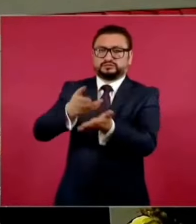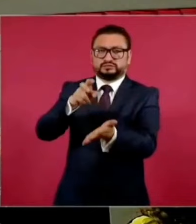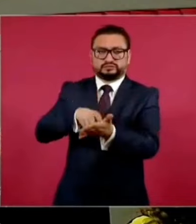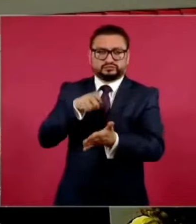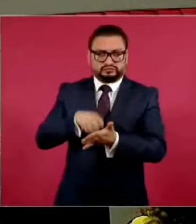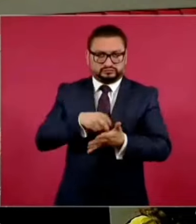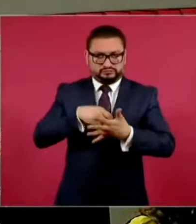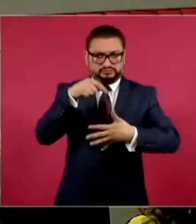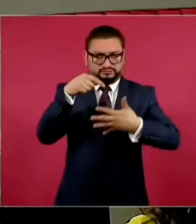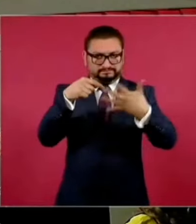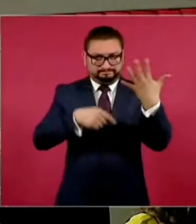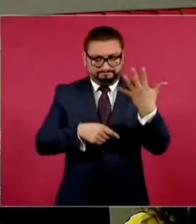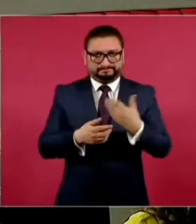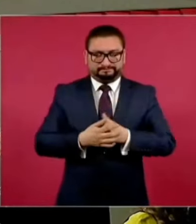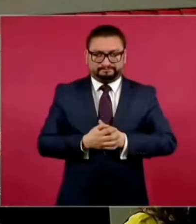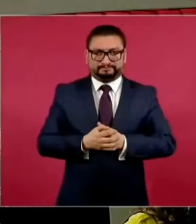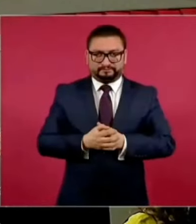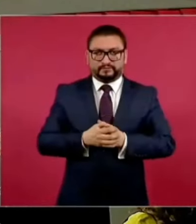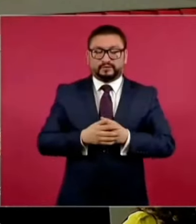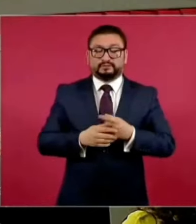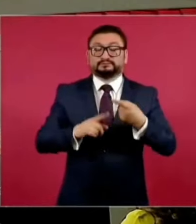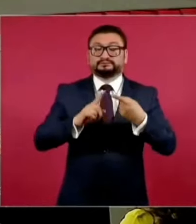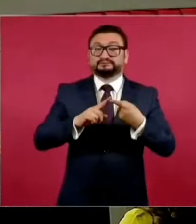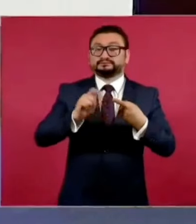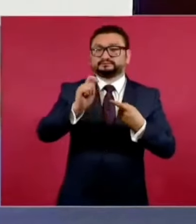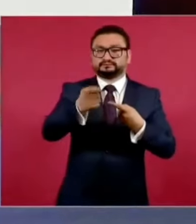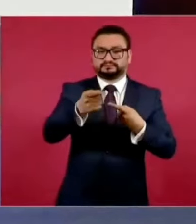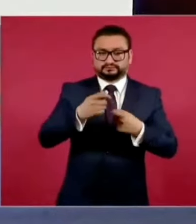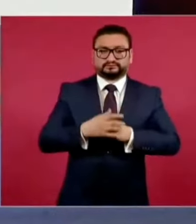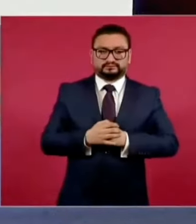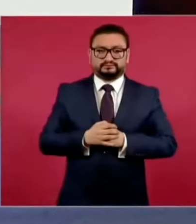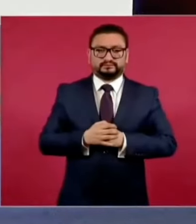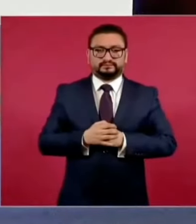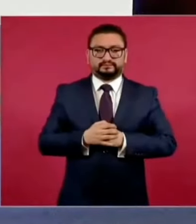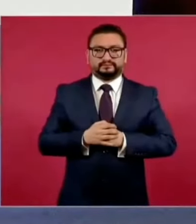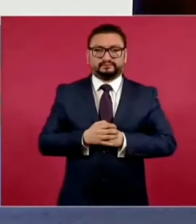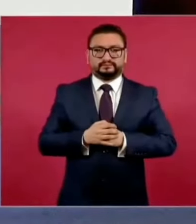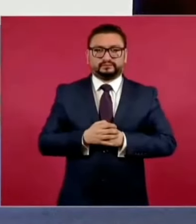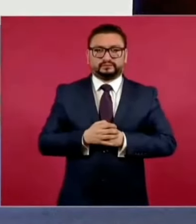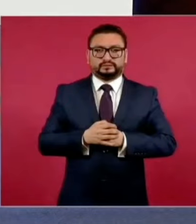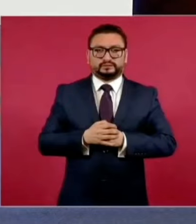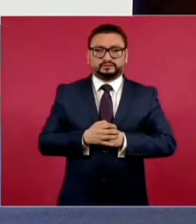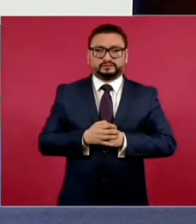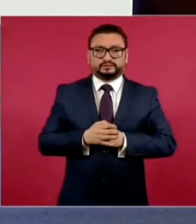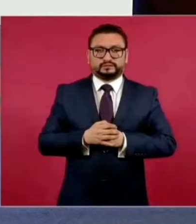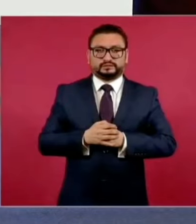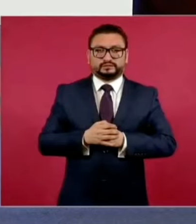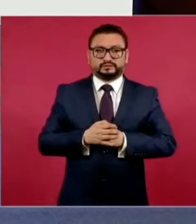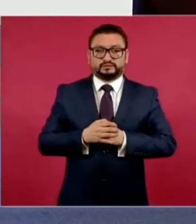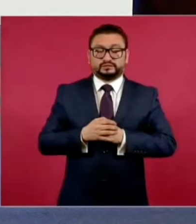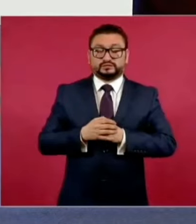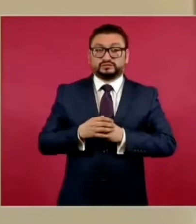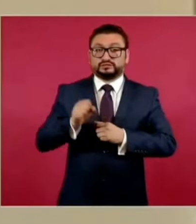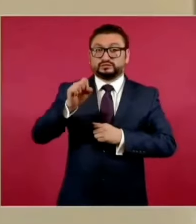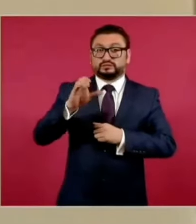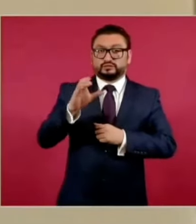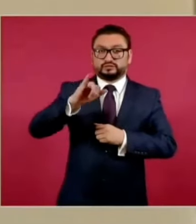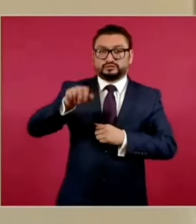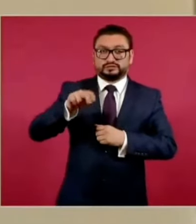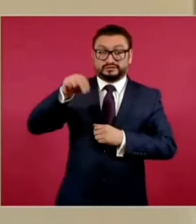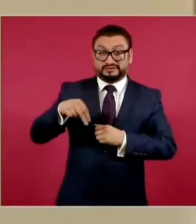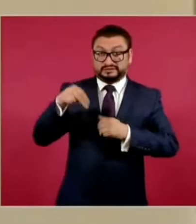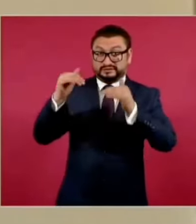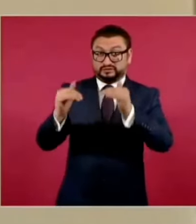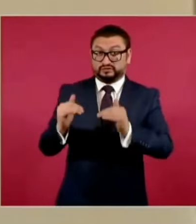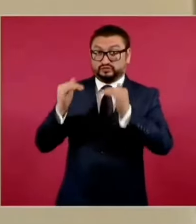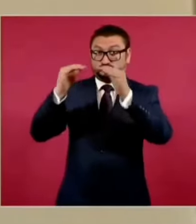forma más concreta, primero, está una nueva integración de la Suprema Corte de Justicia de